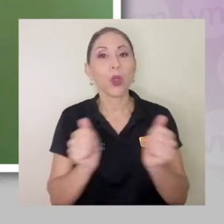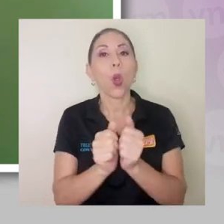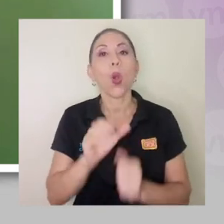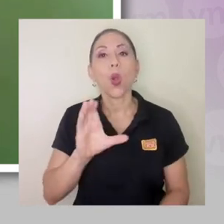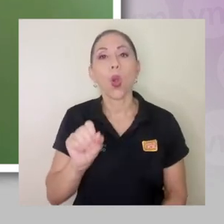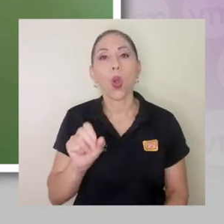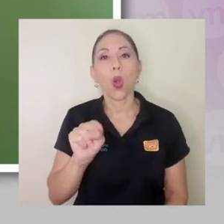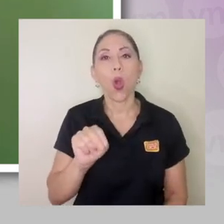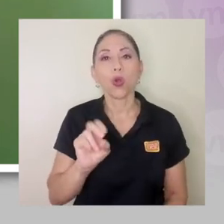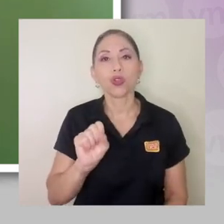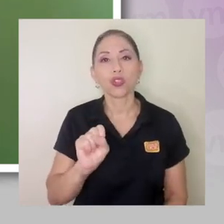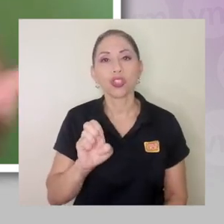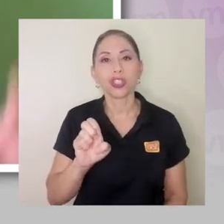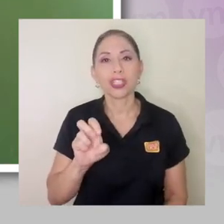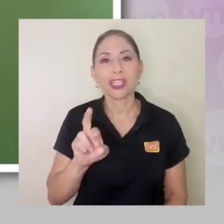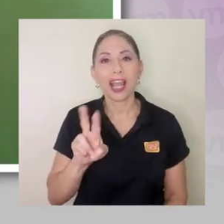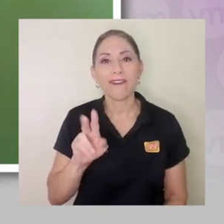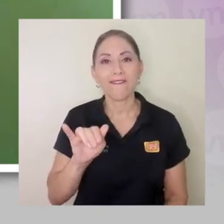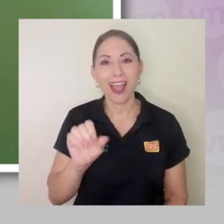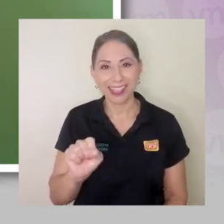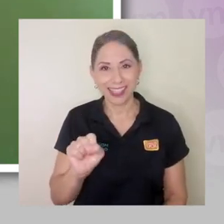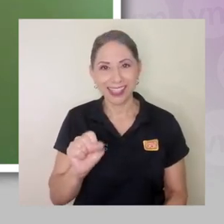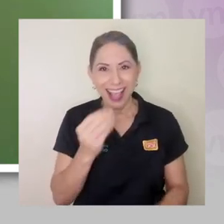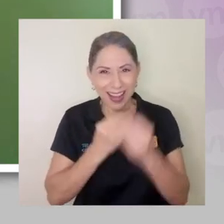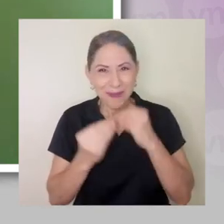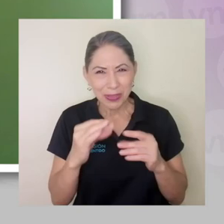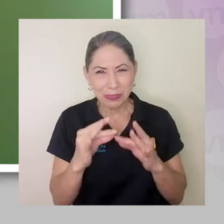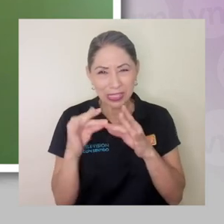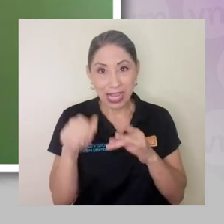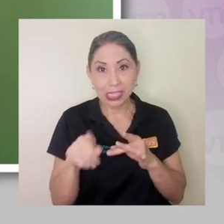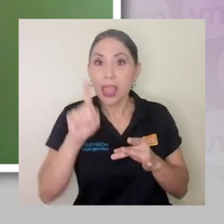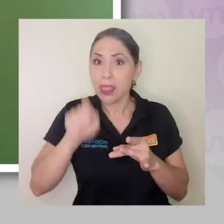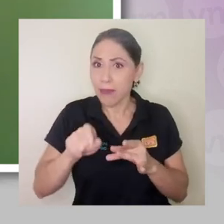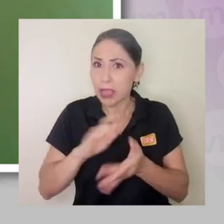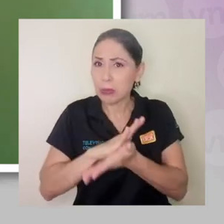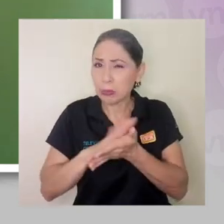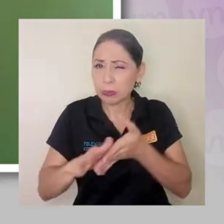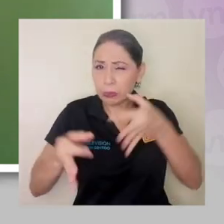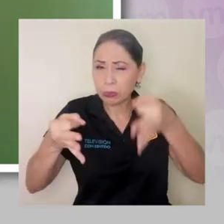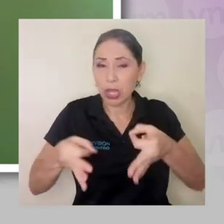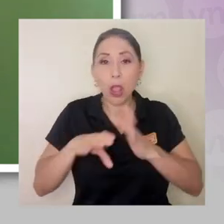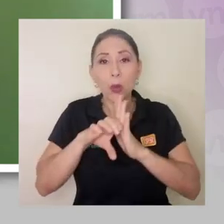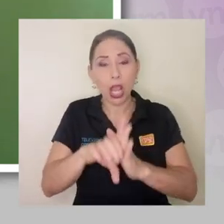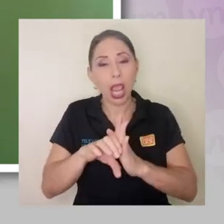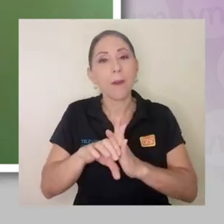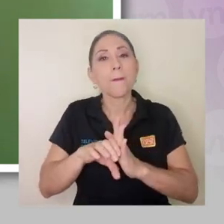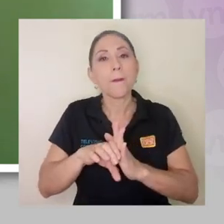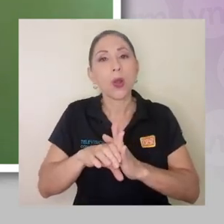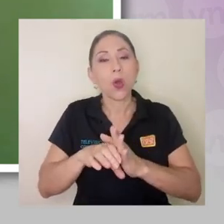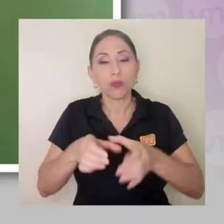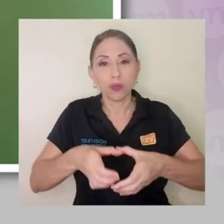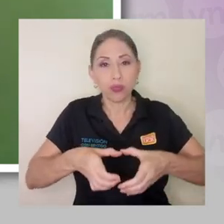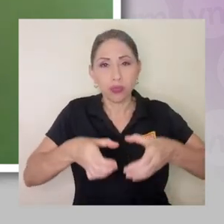Tienen que ser elaboradas de cierta manera, ¿verdad? Cumpliendo ciertos parámetros de inocuidad. Por ejemplo, los recipientes de